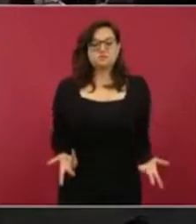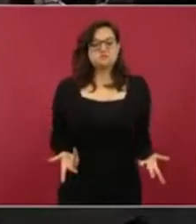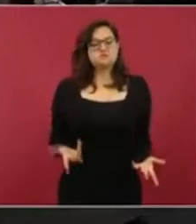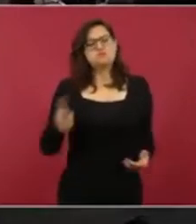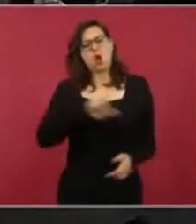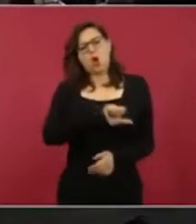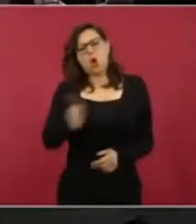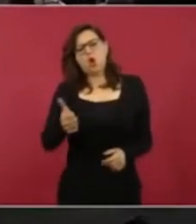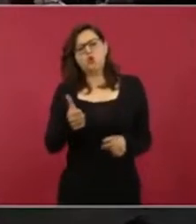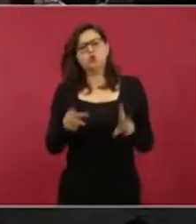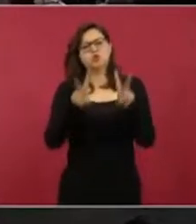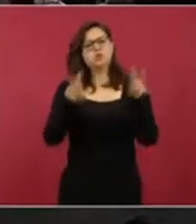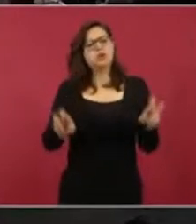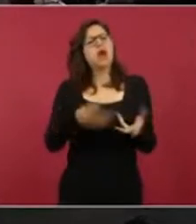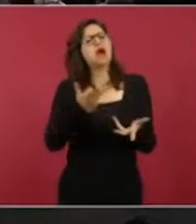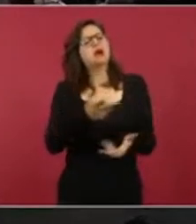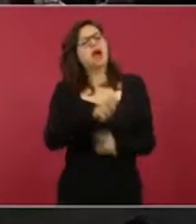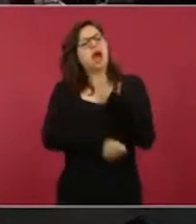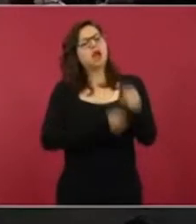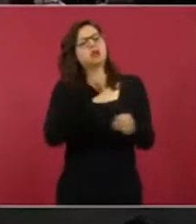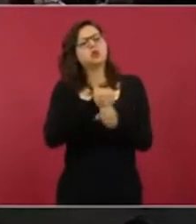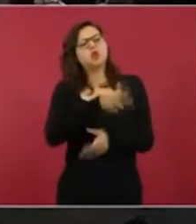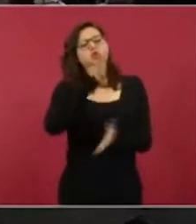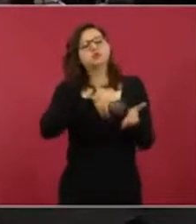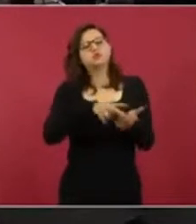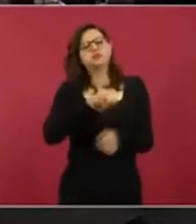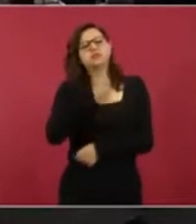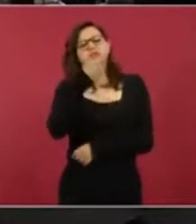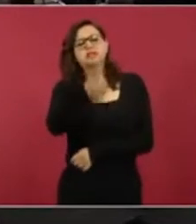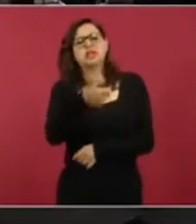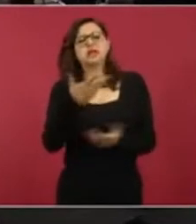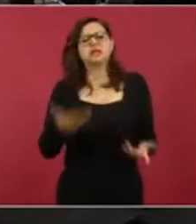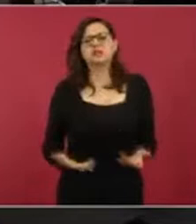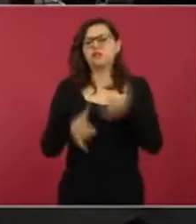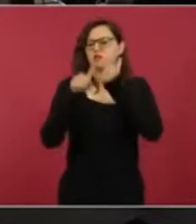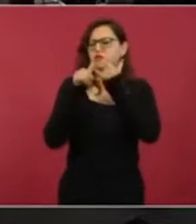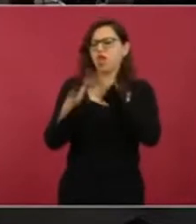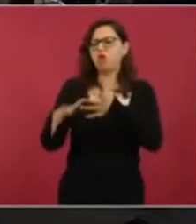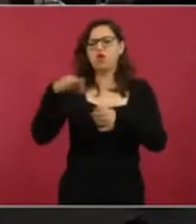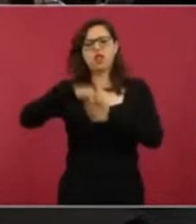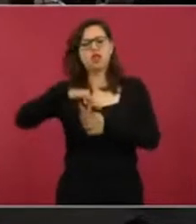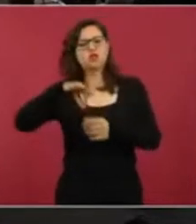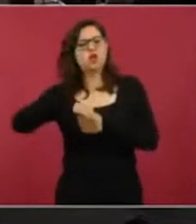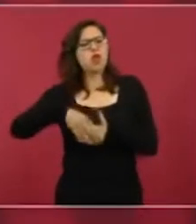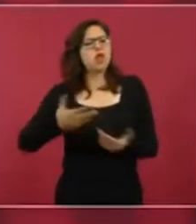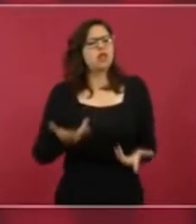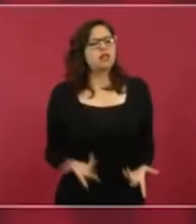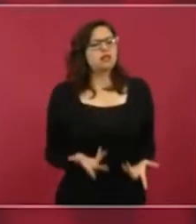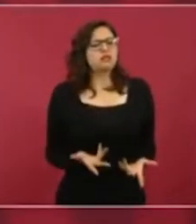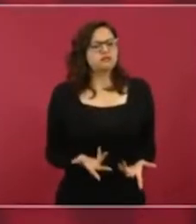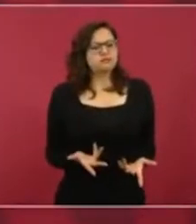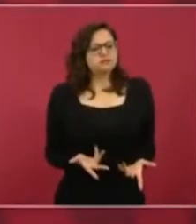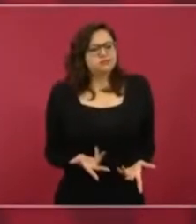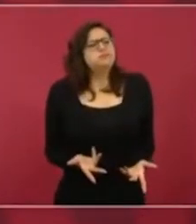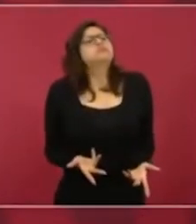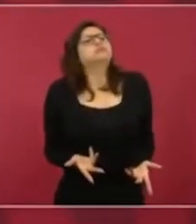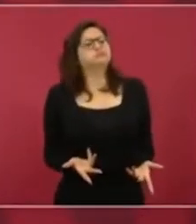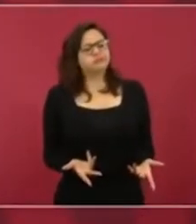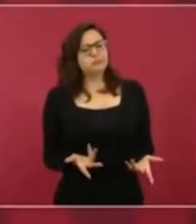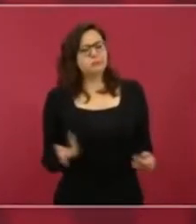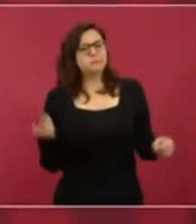en el 2006 y de otras cosas, pero se atreve